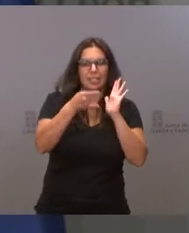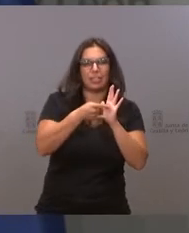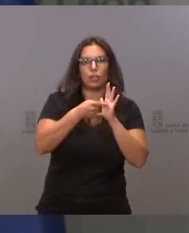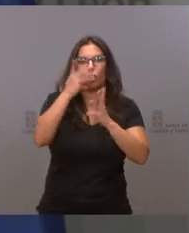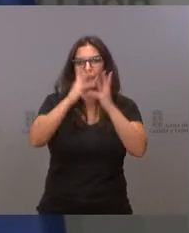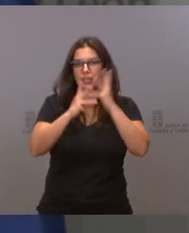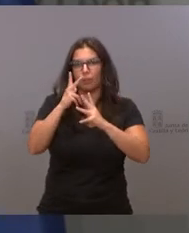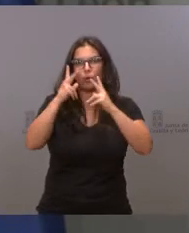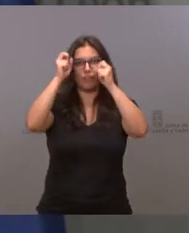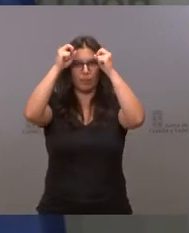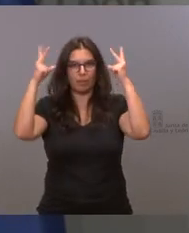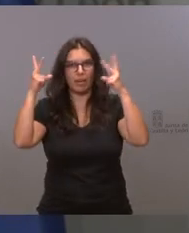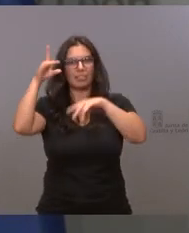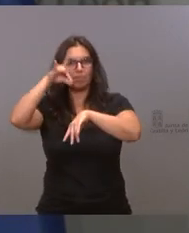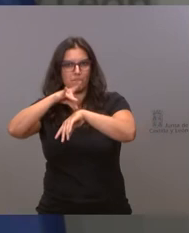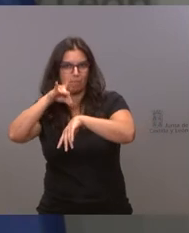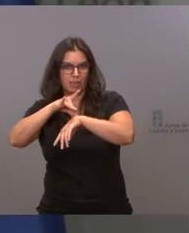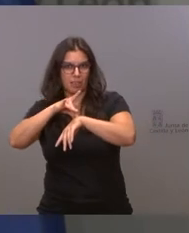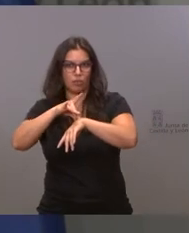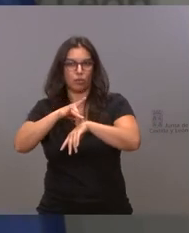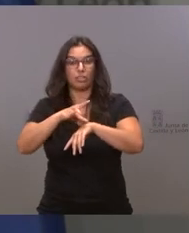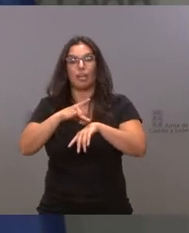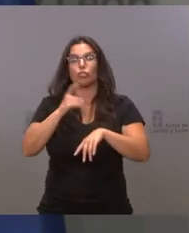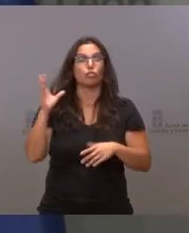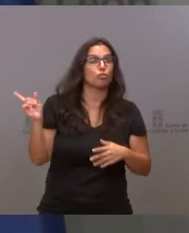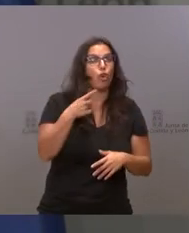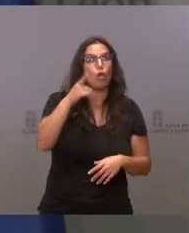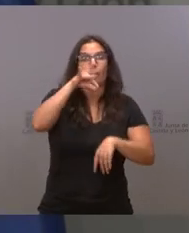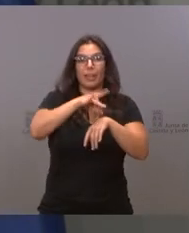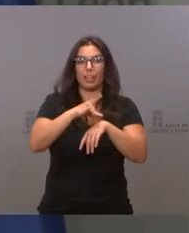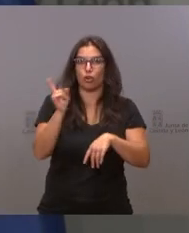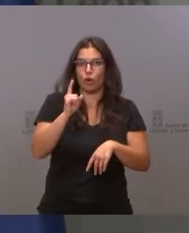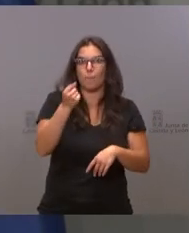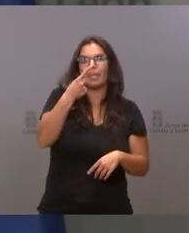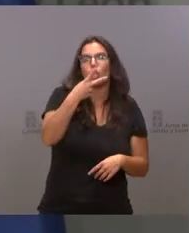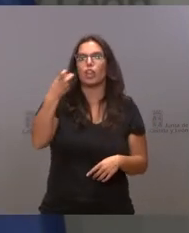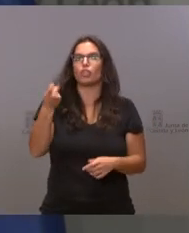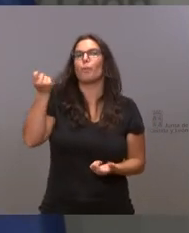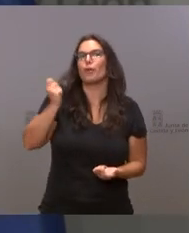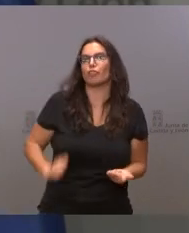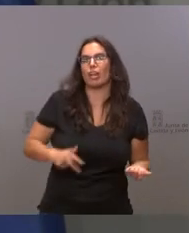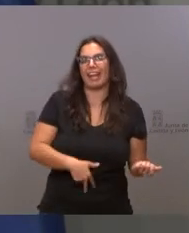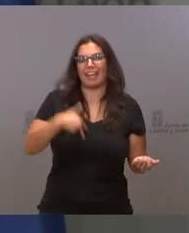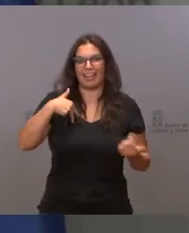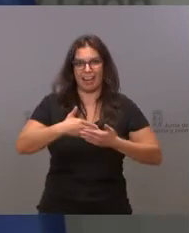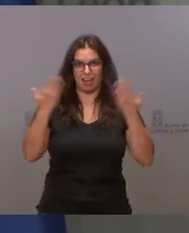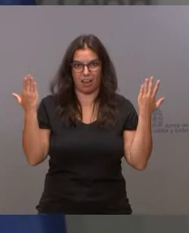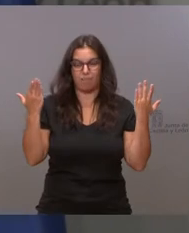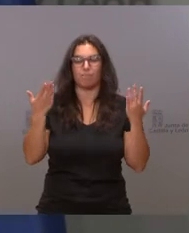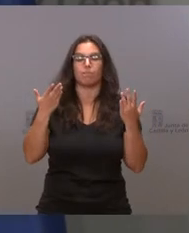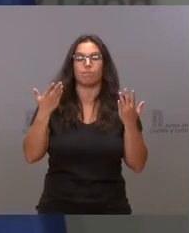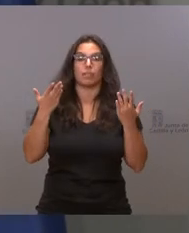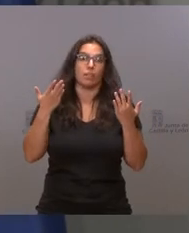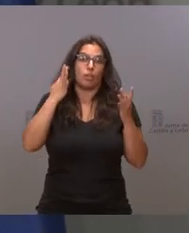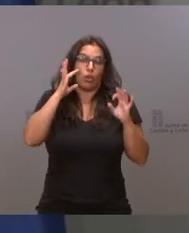y facultativos. No son 1.200 facultativos, son 1.200 personas. naturalmente estamos condicionados